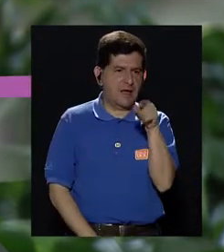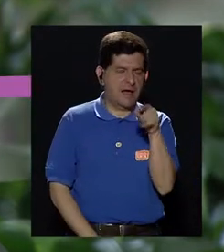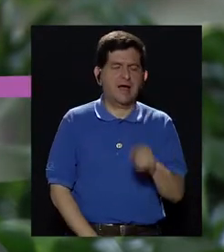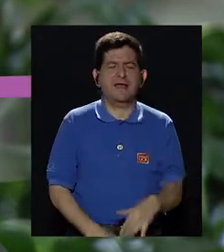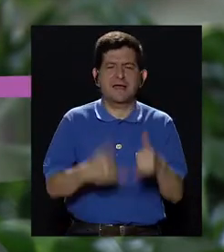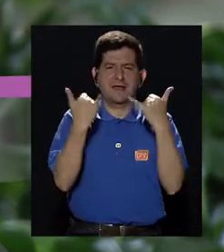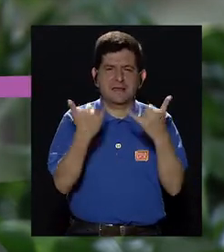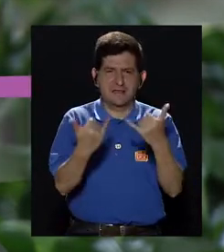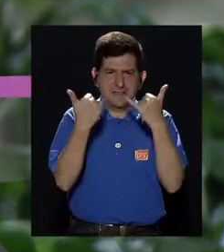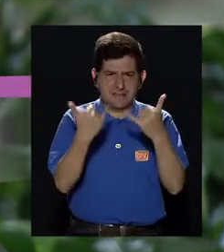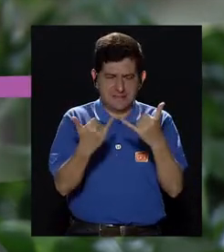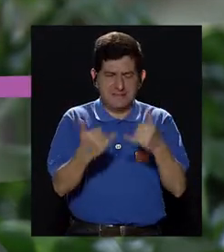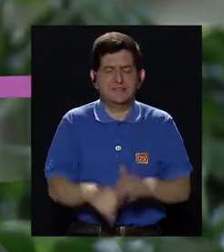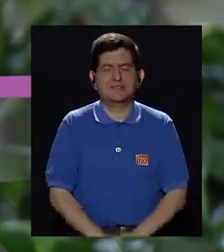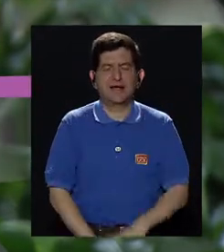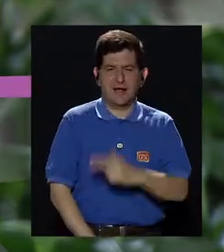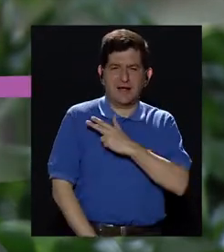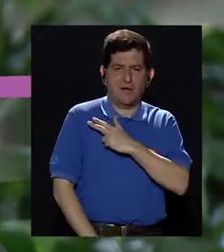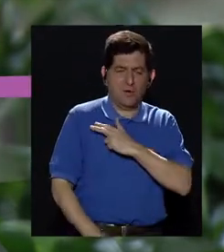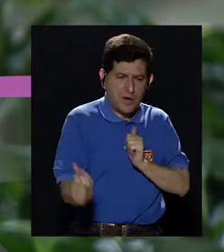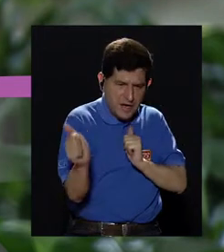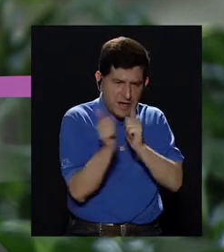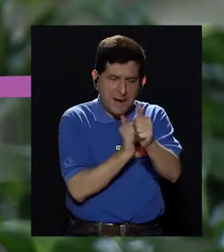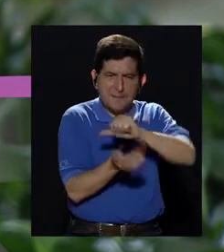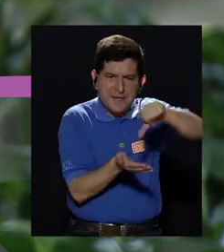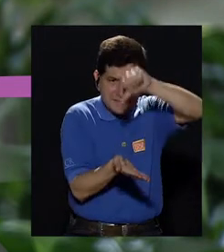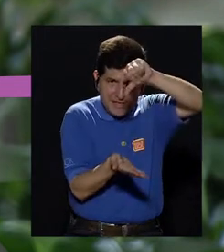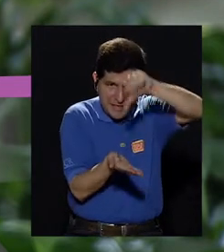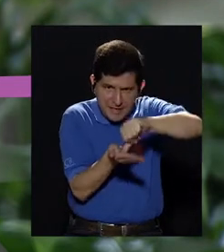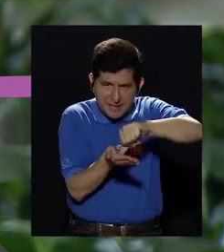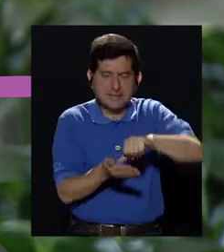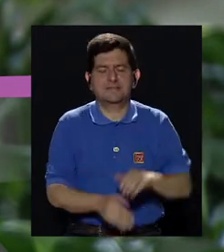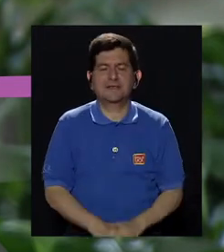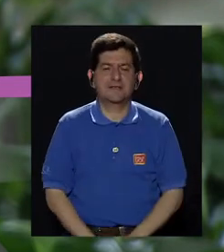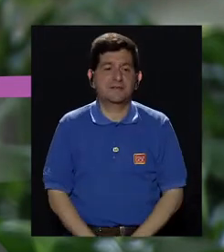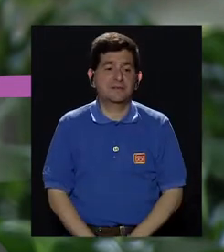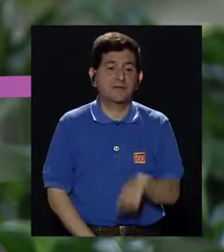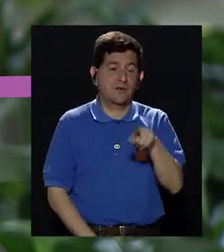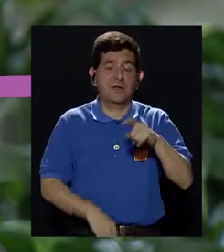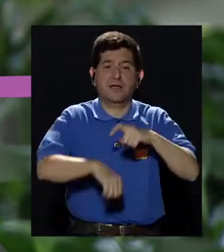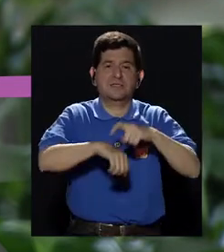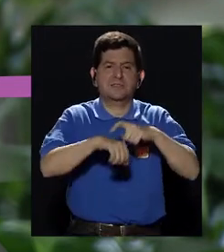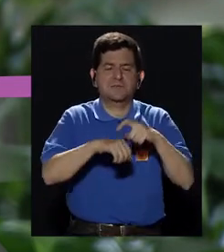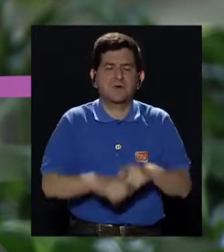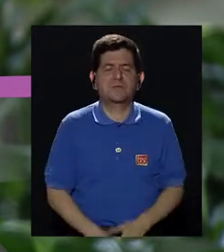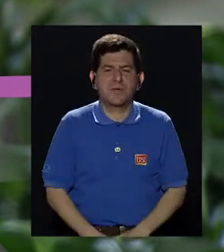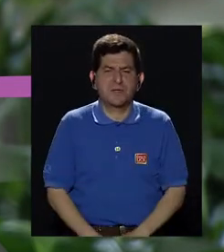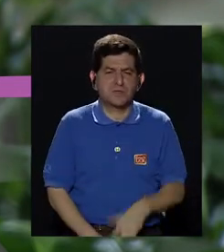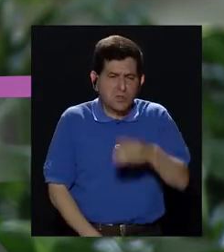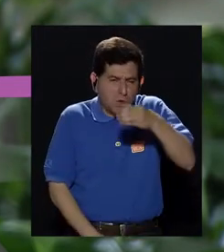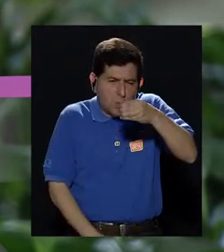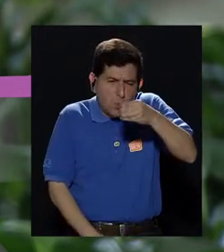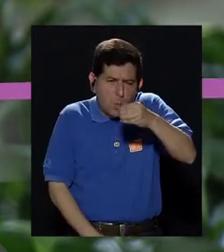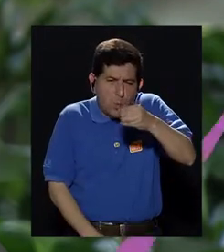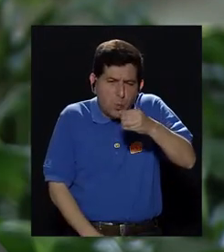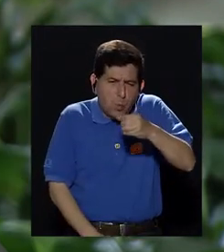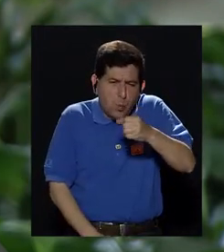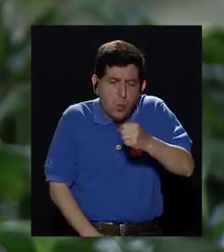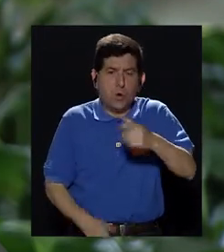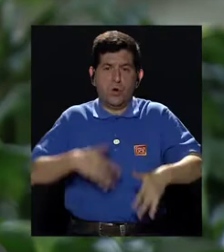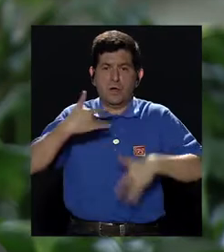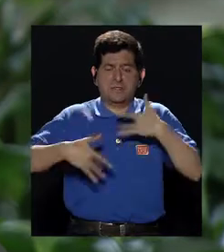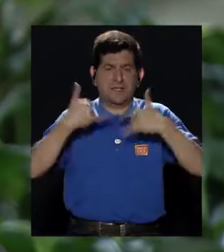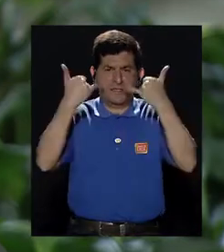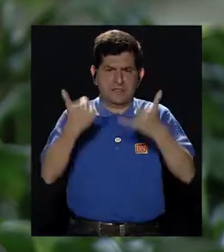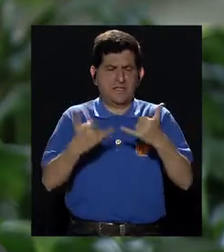queda a la salida de la vejiga, la orina tiene que pasar por el centro de la próstata. Entonces, al crecer va cerrándole el cuello a la vejiga, por lo cual el hombre puede